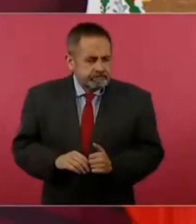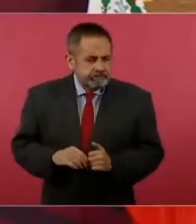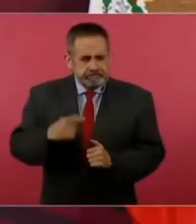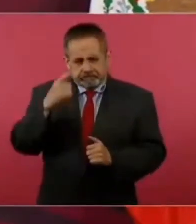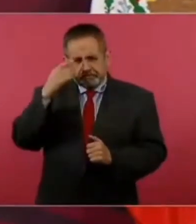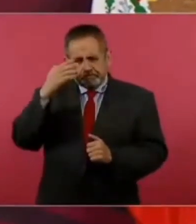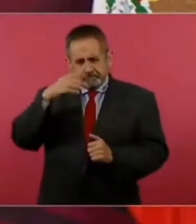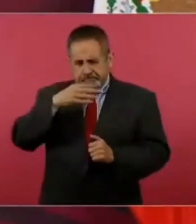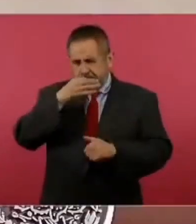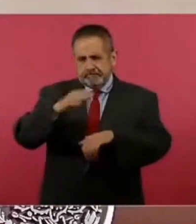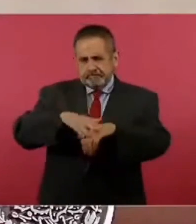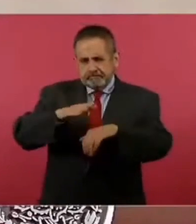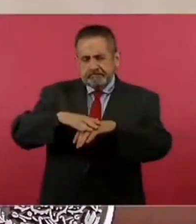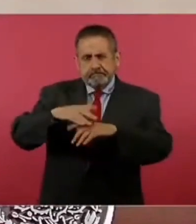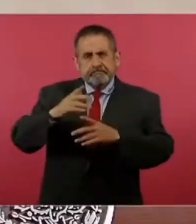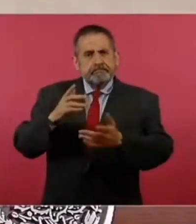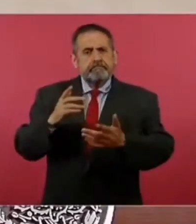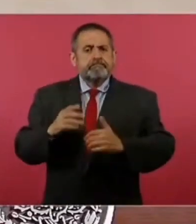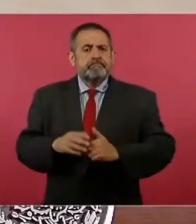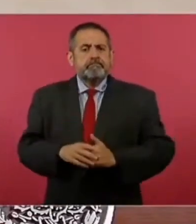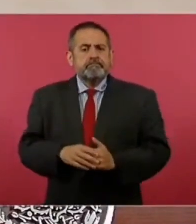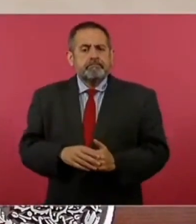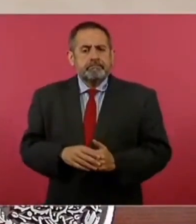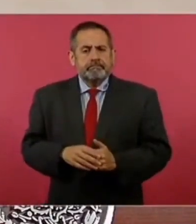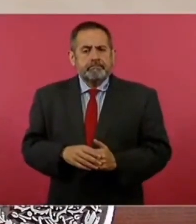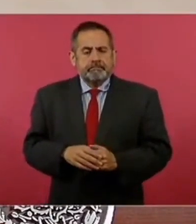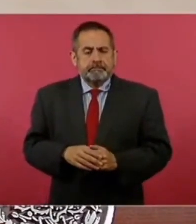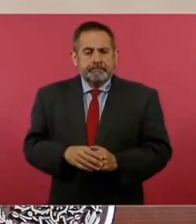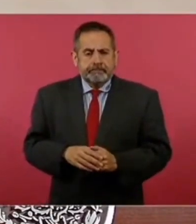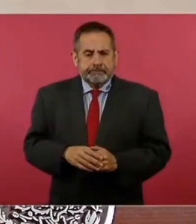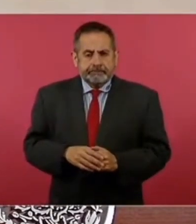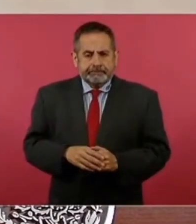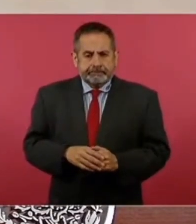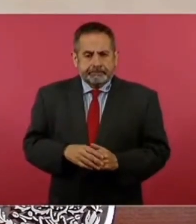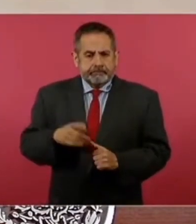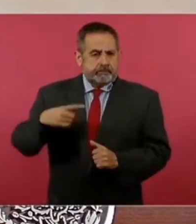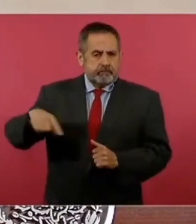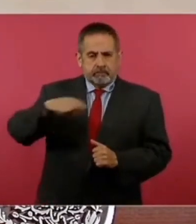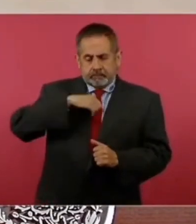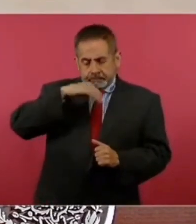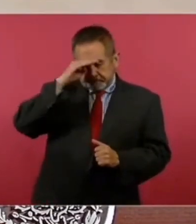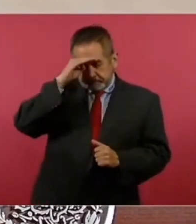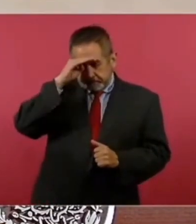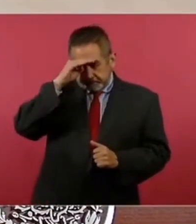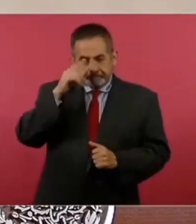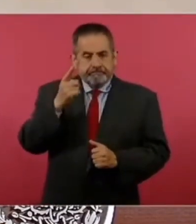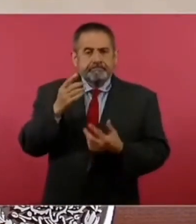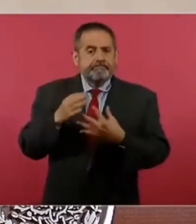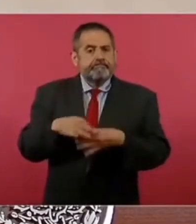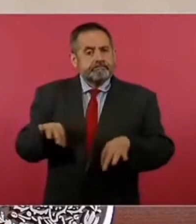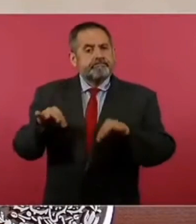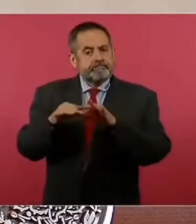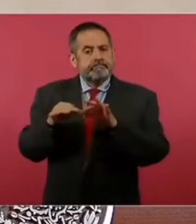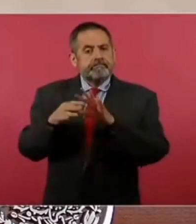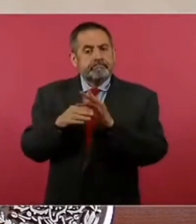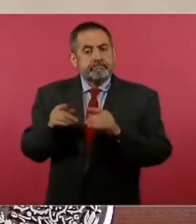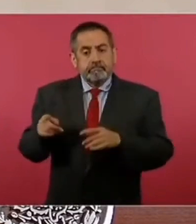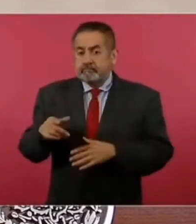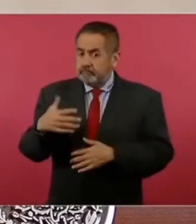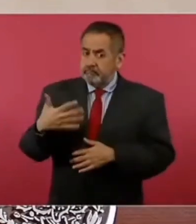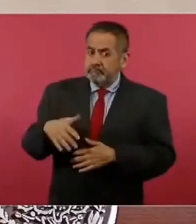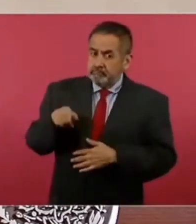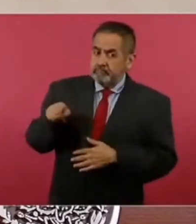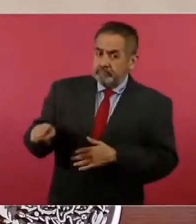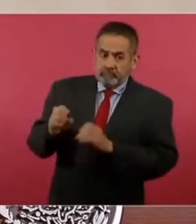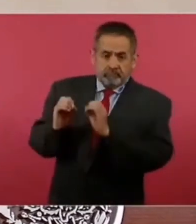se considere la importancia que le damos